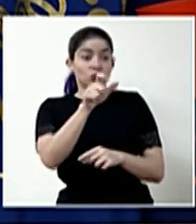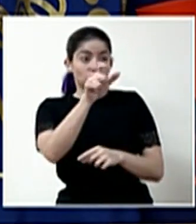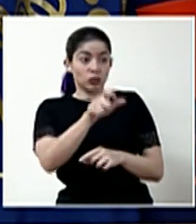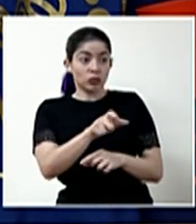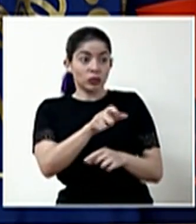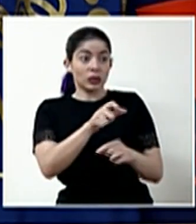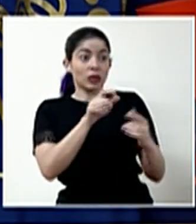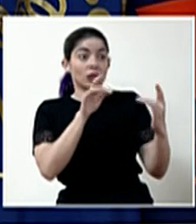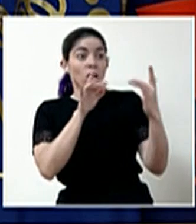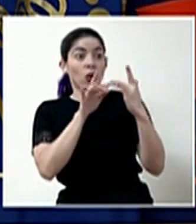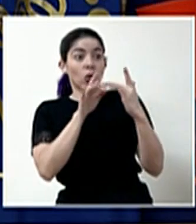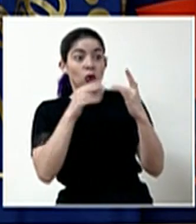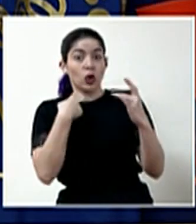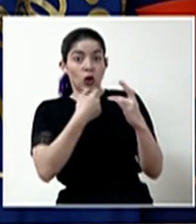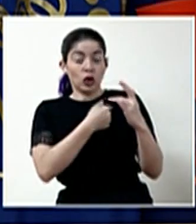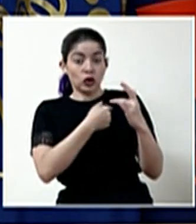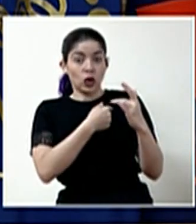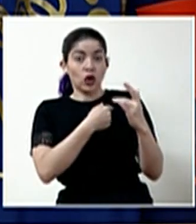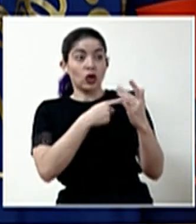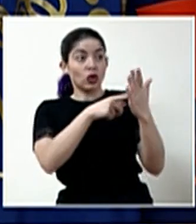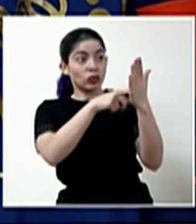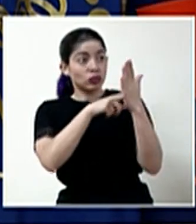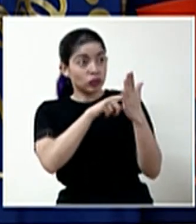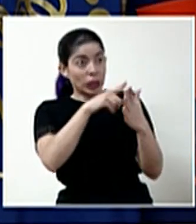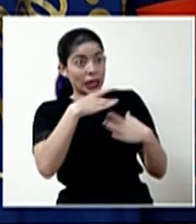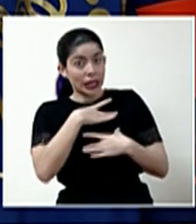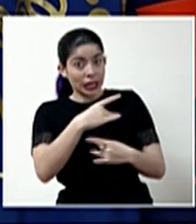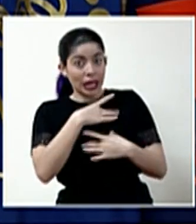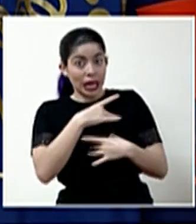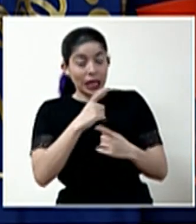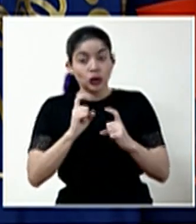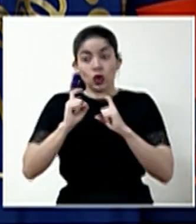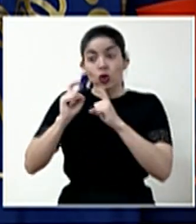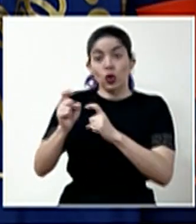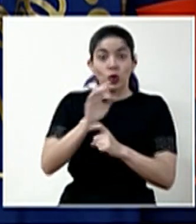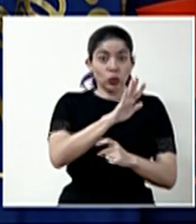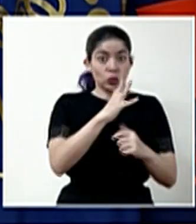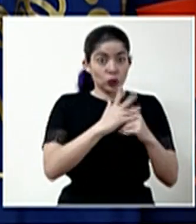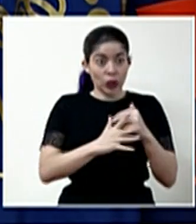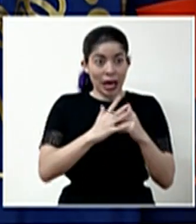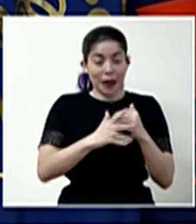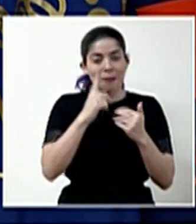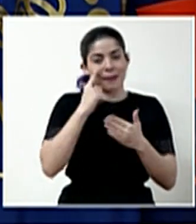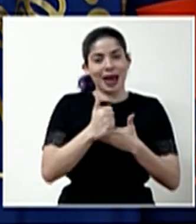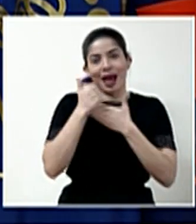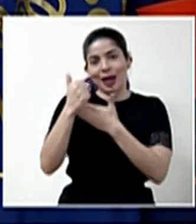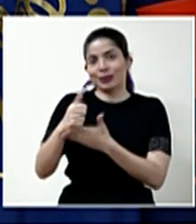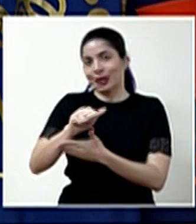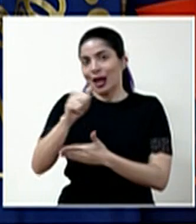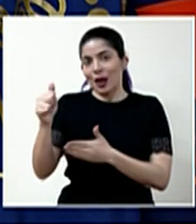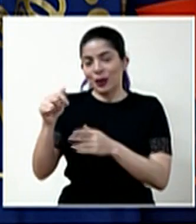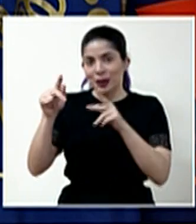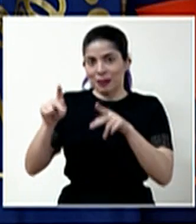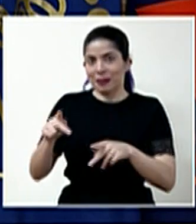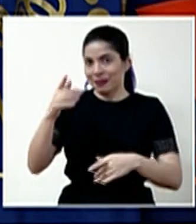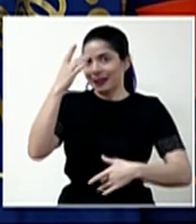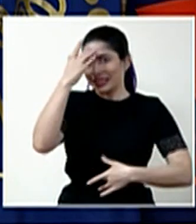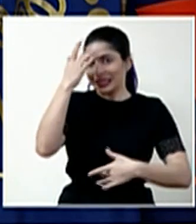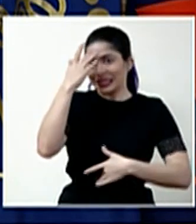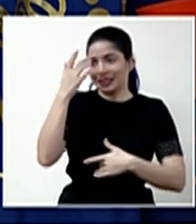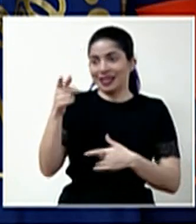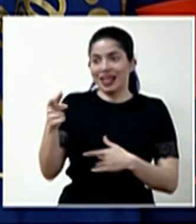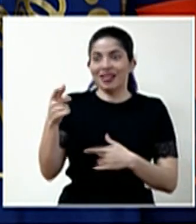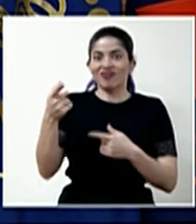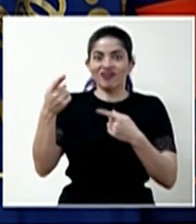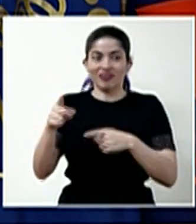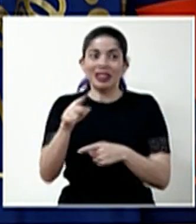nos contacten a nosotros para expresar ese interés en donar su plasma para ayudarle a otro paciente que está pasando por